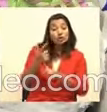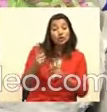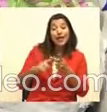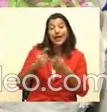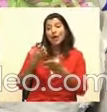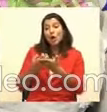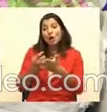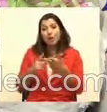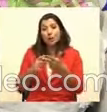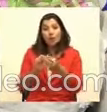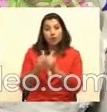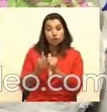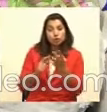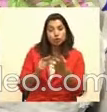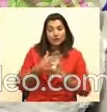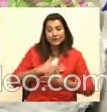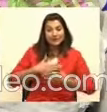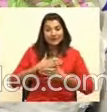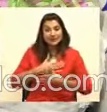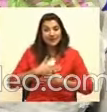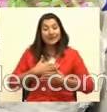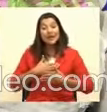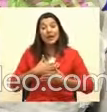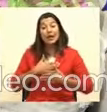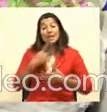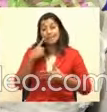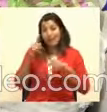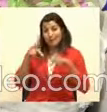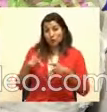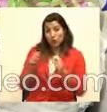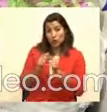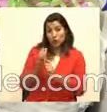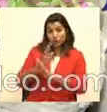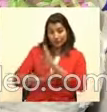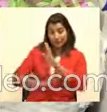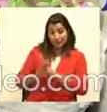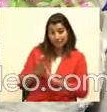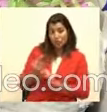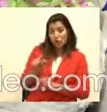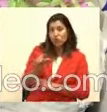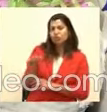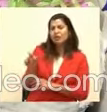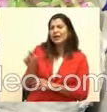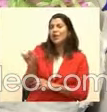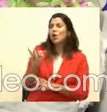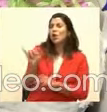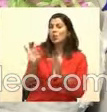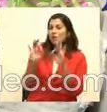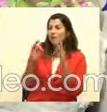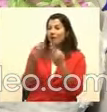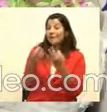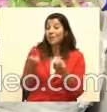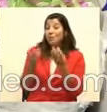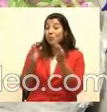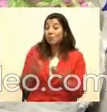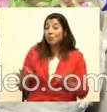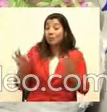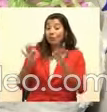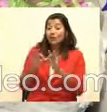deportivo, recreativo de la población con discapacidad. Y en el caso de ustedes como familia, es muy importante porque,